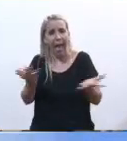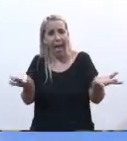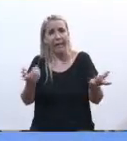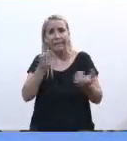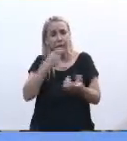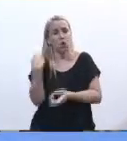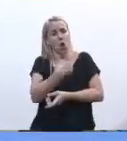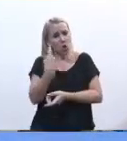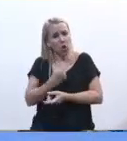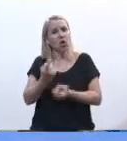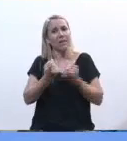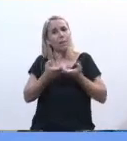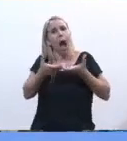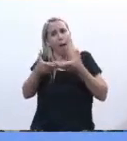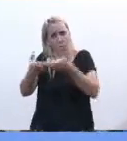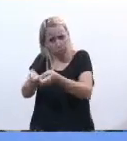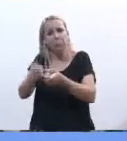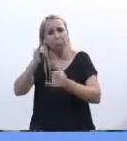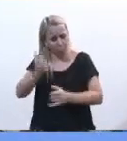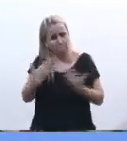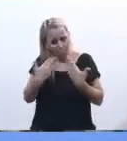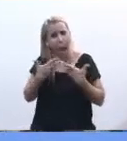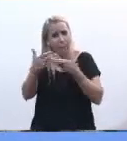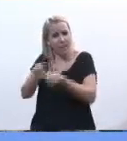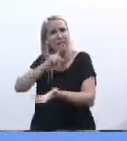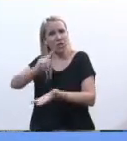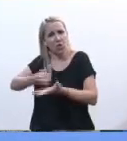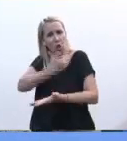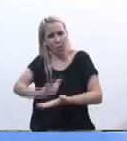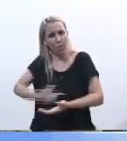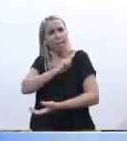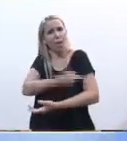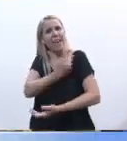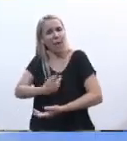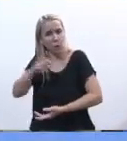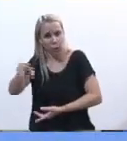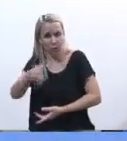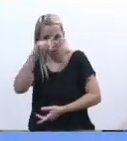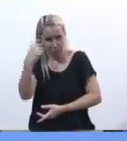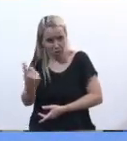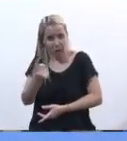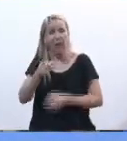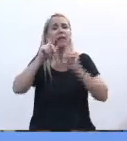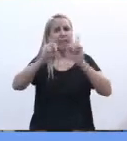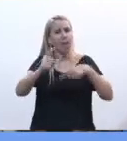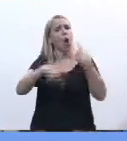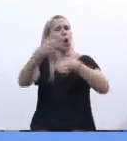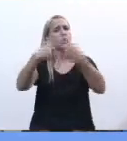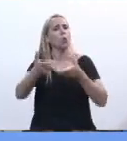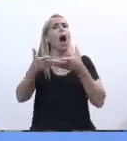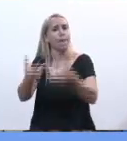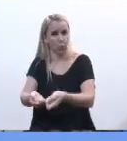tuvimos que estar, estuvimos acompañando las decisiones del Poder Ejecutivo Nacional, y lo seguiremos haciendo.